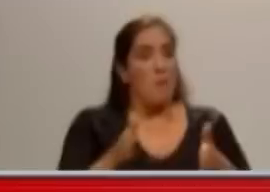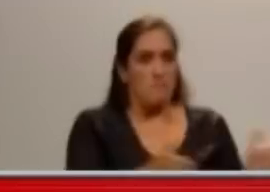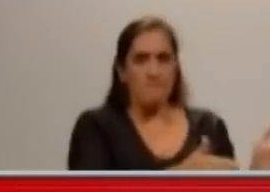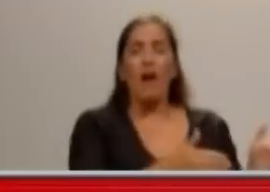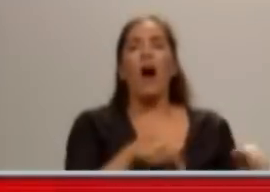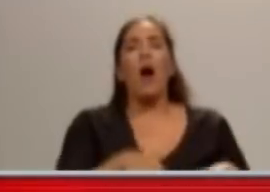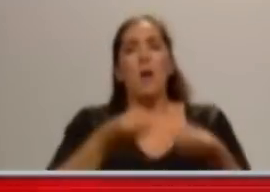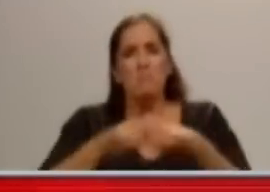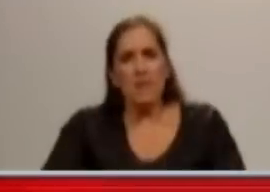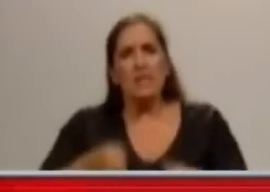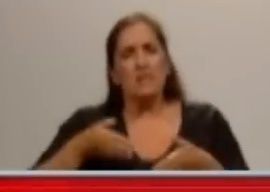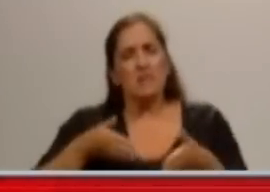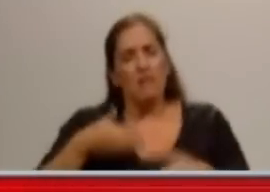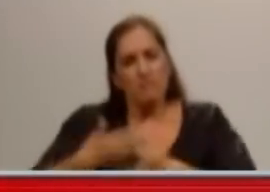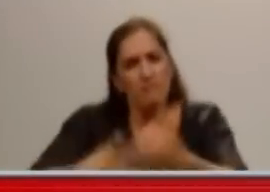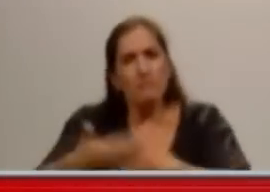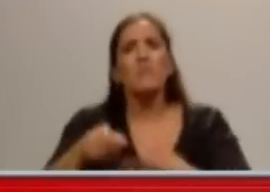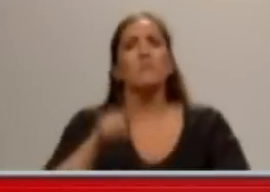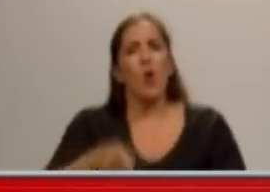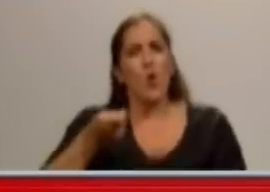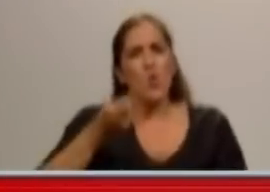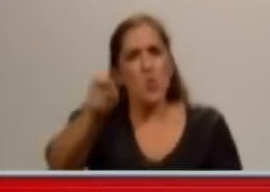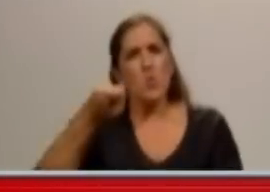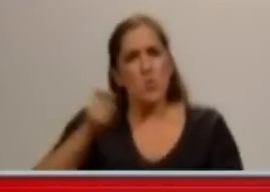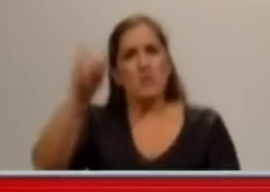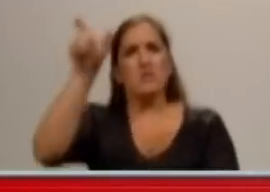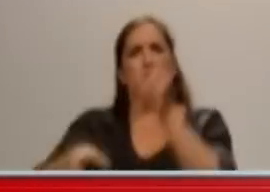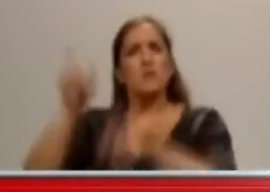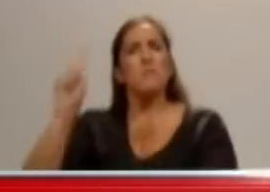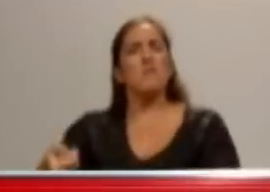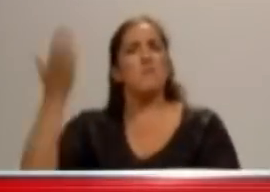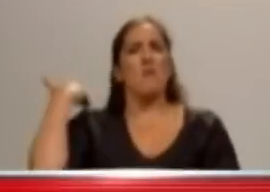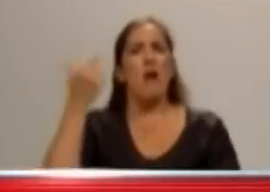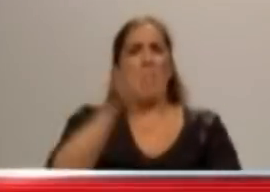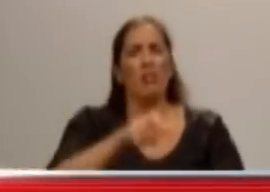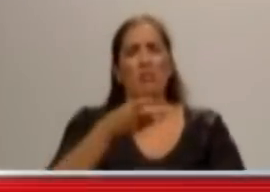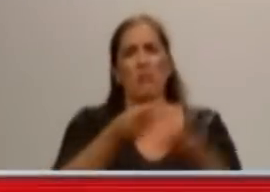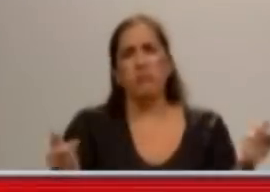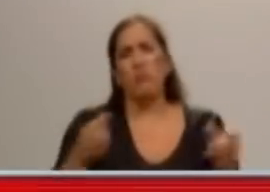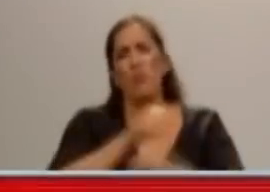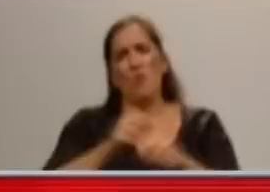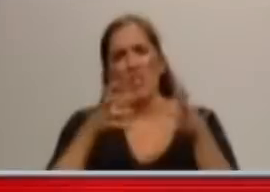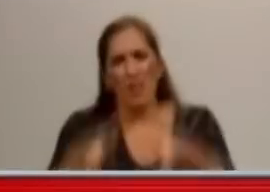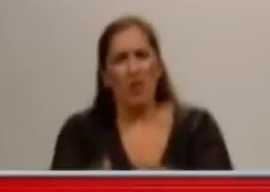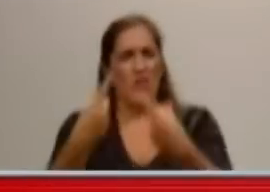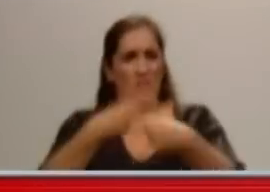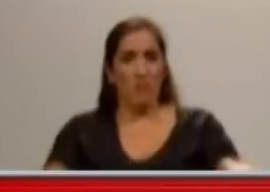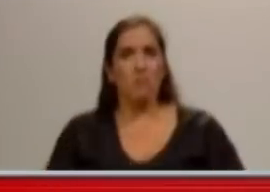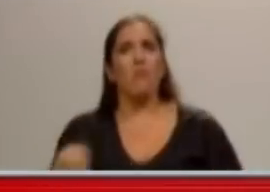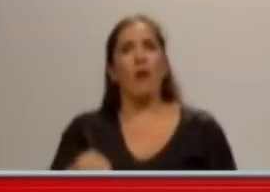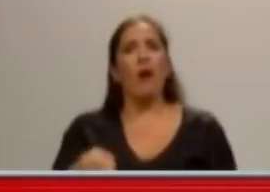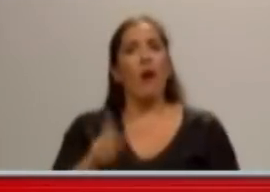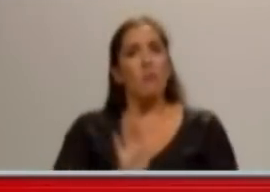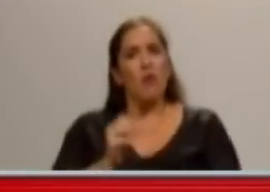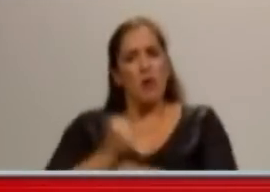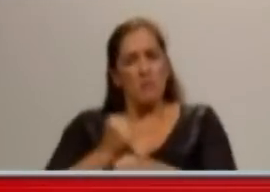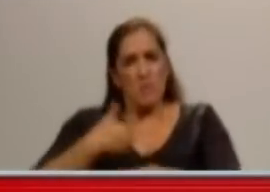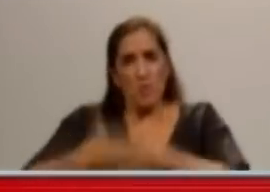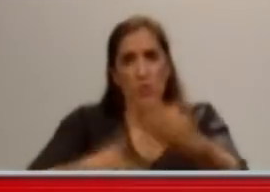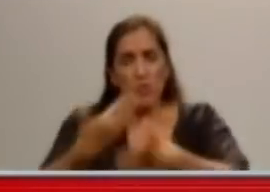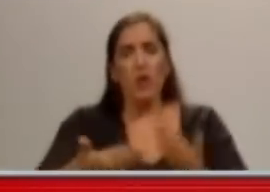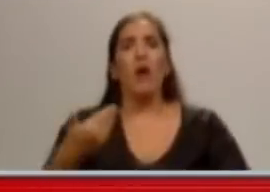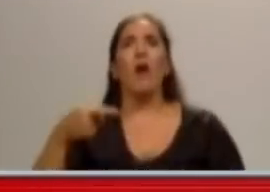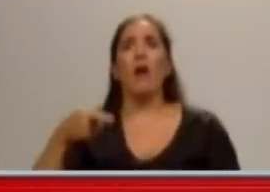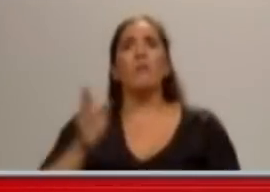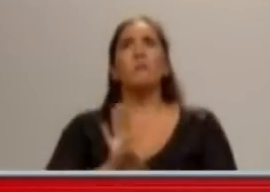además lo que claramente insiste el gobierno es en el denuesto de misma, ¿no? Esto es un elemento también importante que